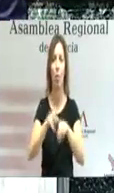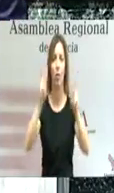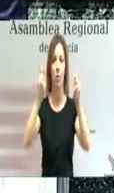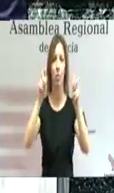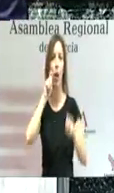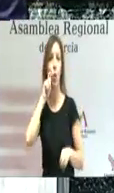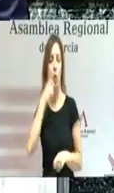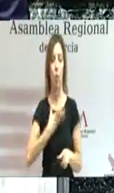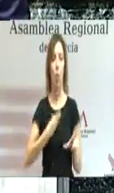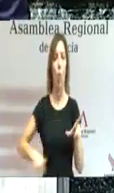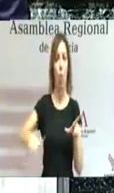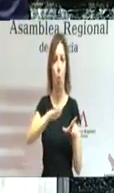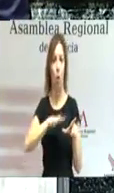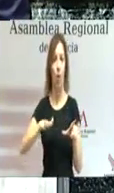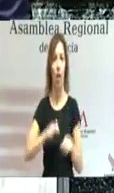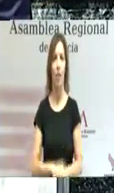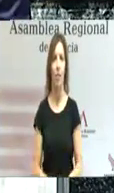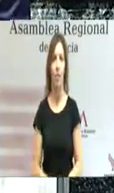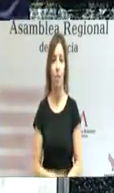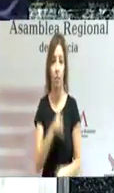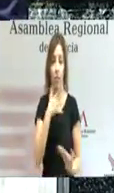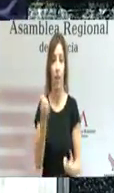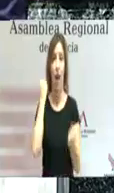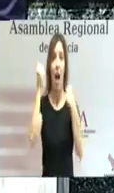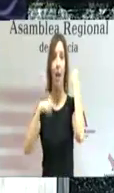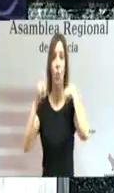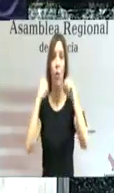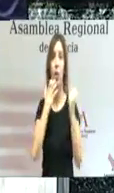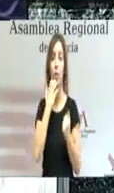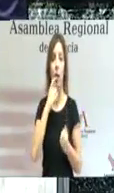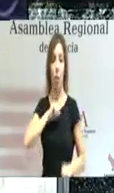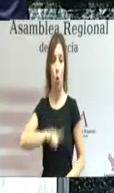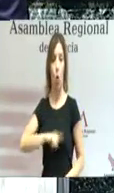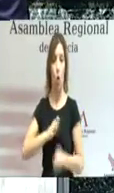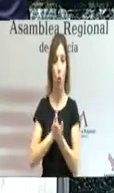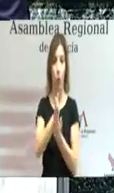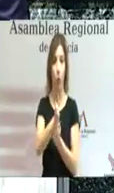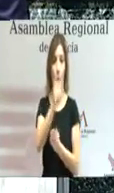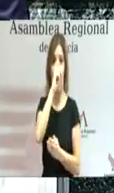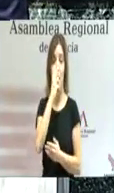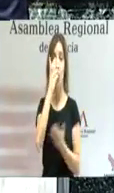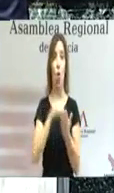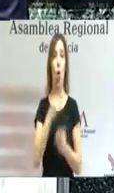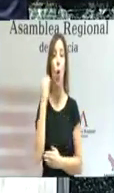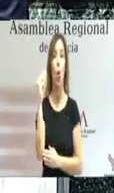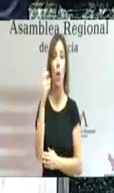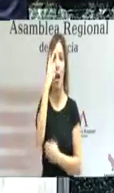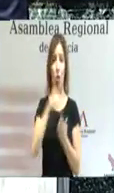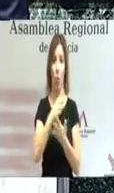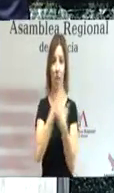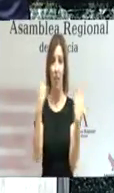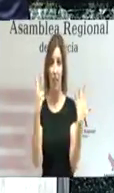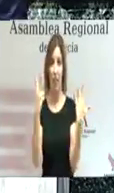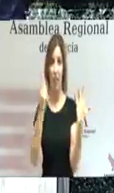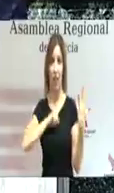turísticas en nuestra región. Actuaciones como el Camino de la Cruz, en el marco del año jubilar 2017, en Caravaca,